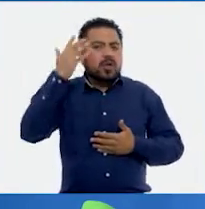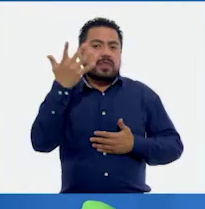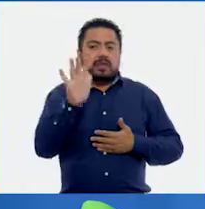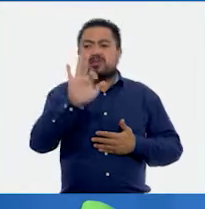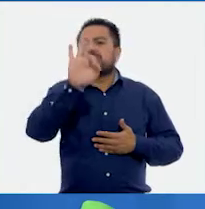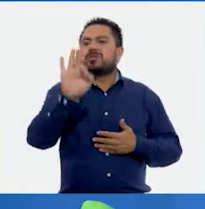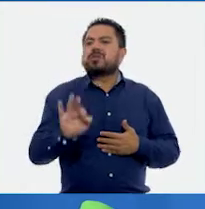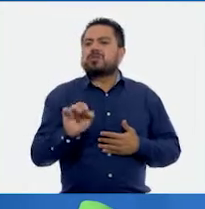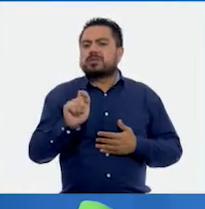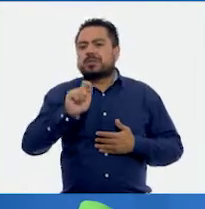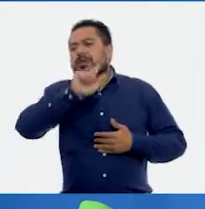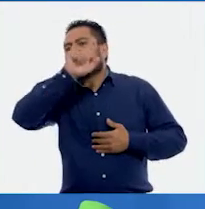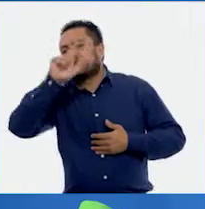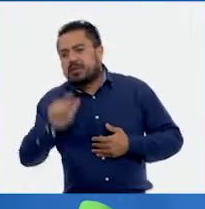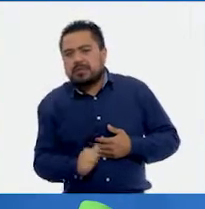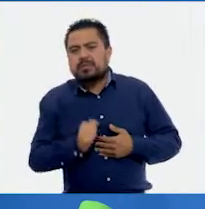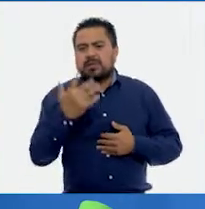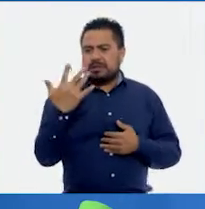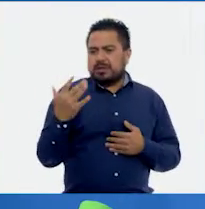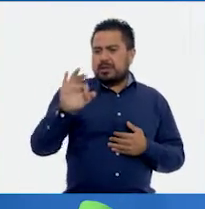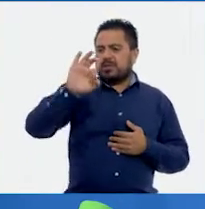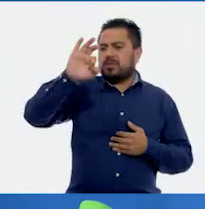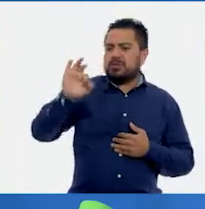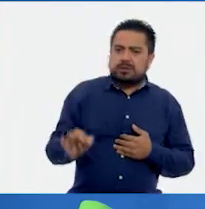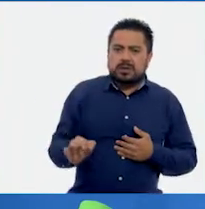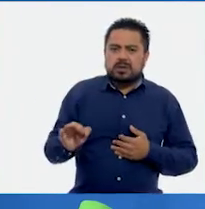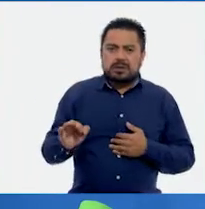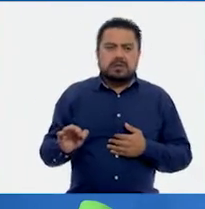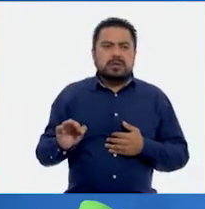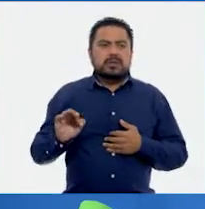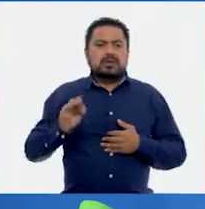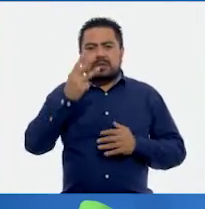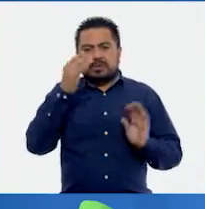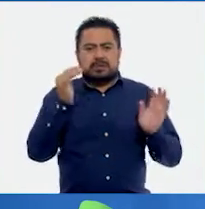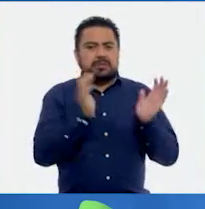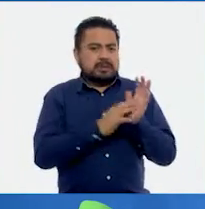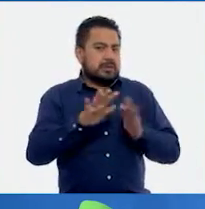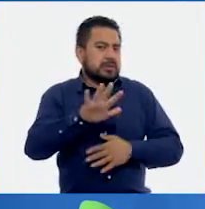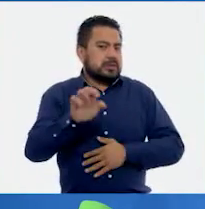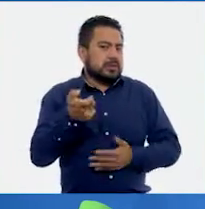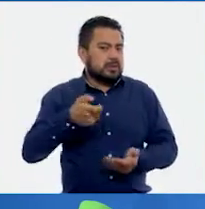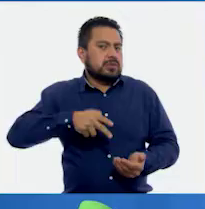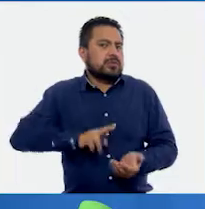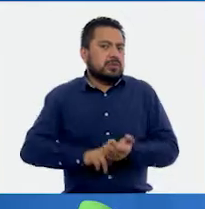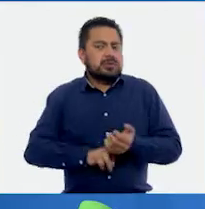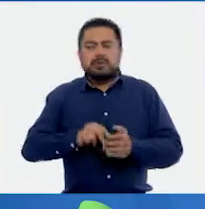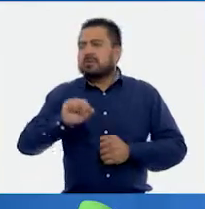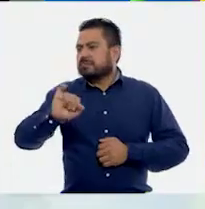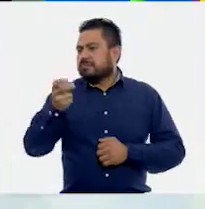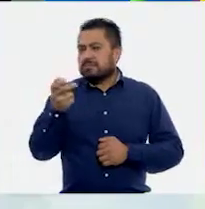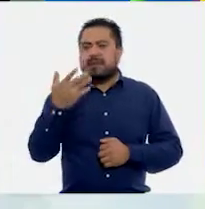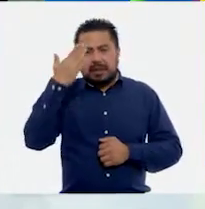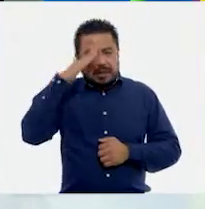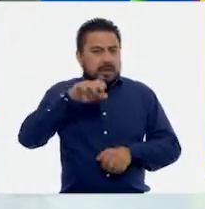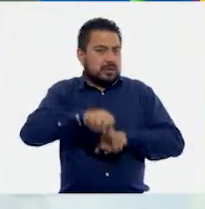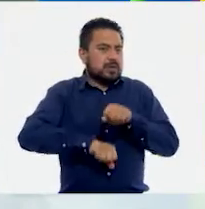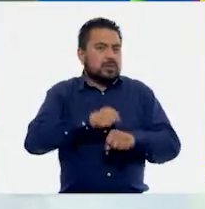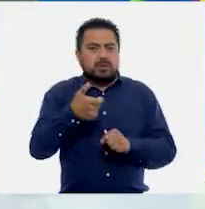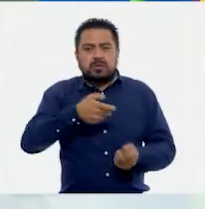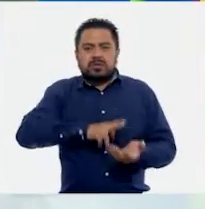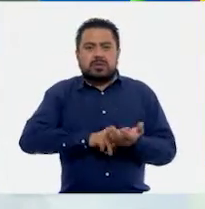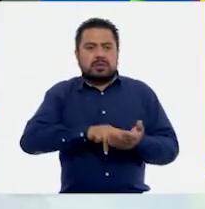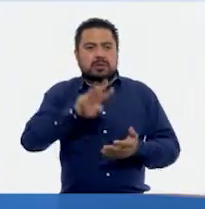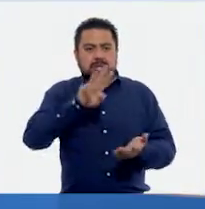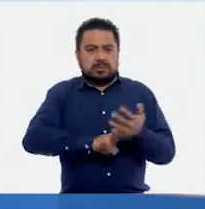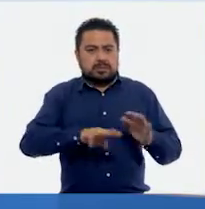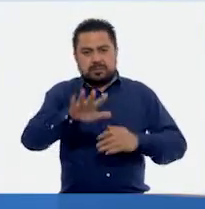10% y después el 5% de 3,500. Así es. Ya sabemos que la bicicleta costaba 3